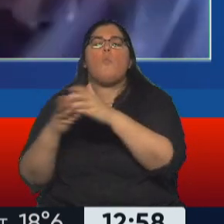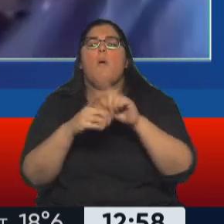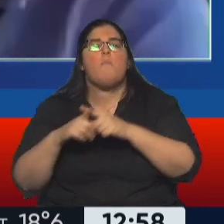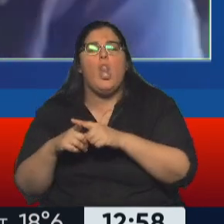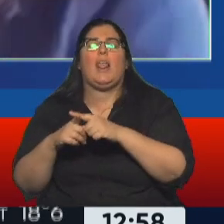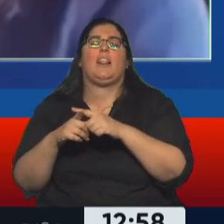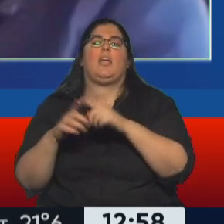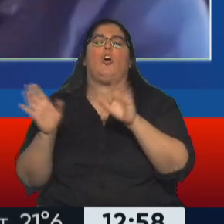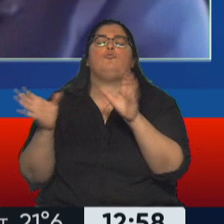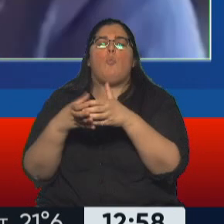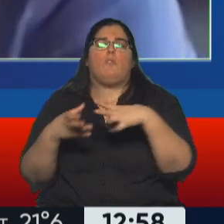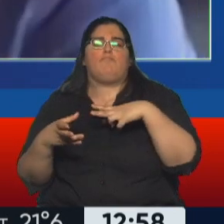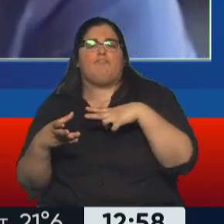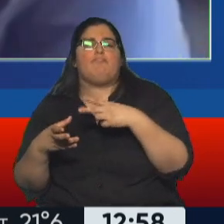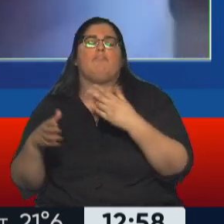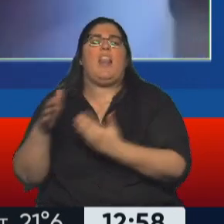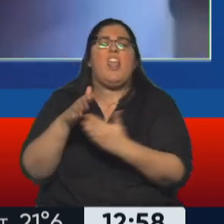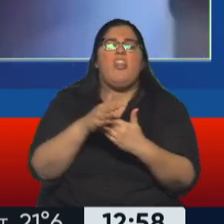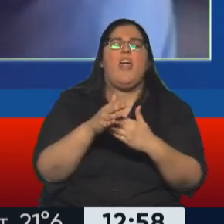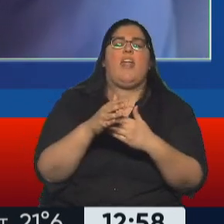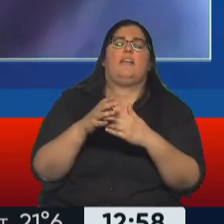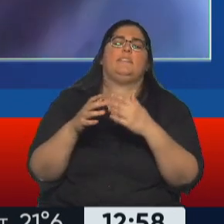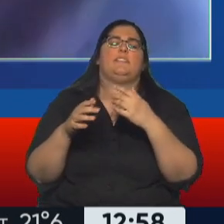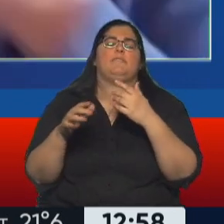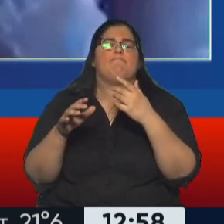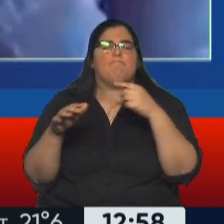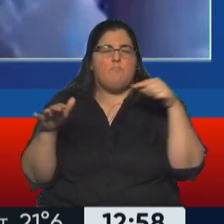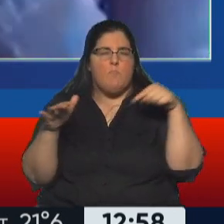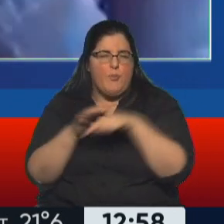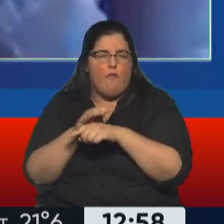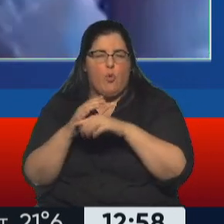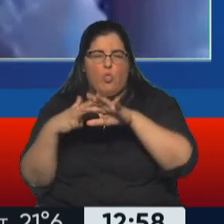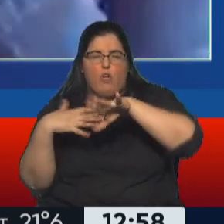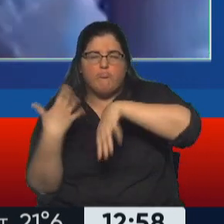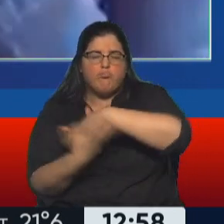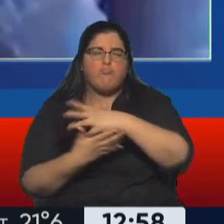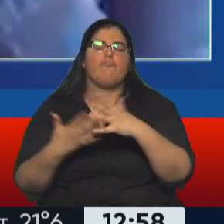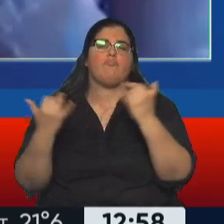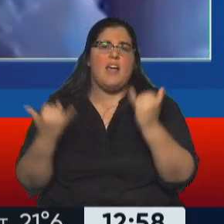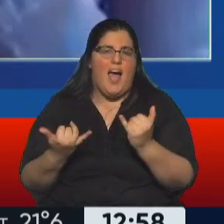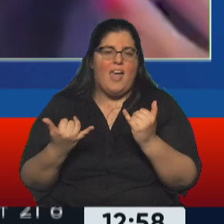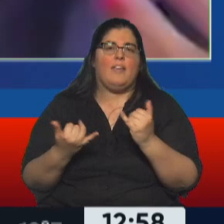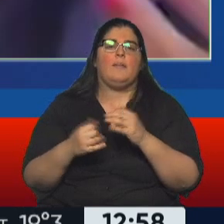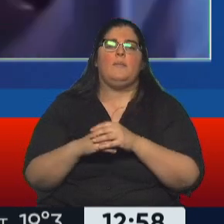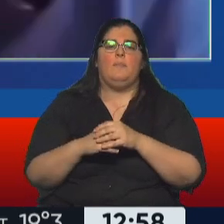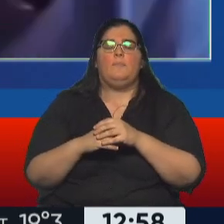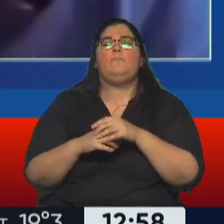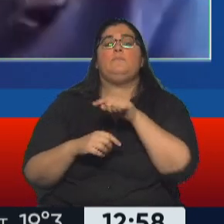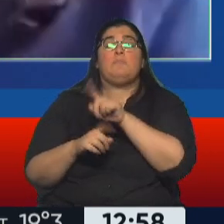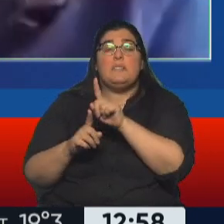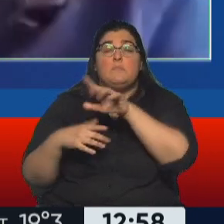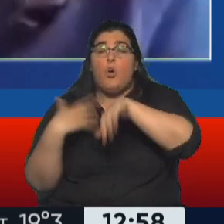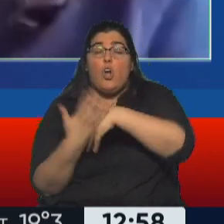las élites, afecta a los líderes, y que se está buscando salir de esa crisis de